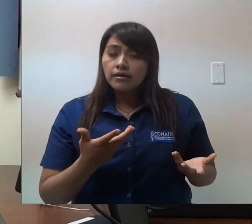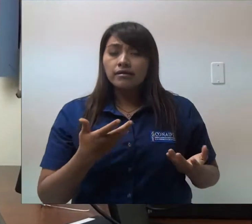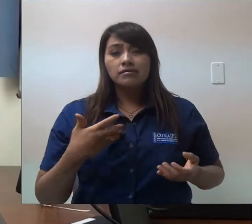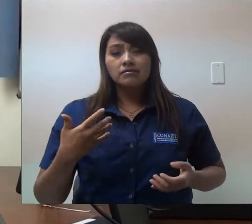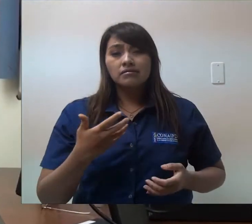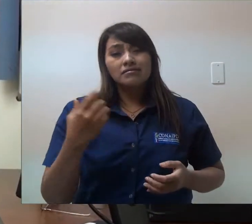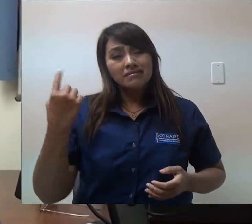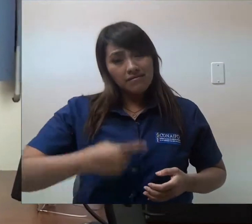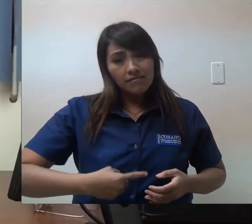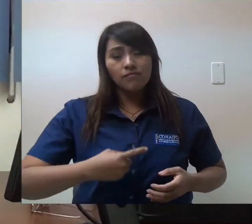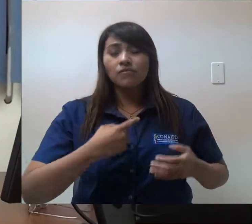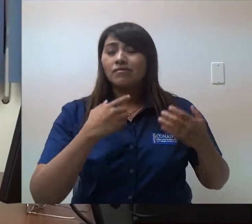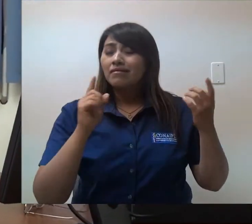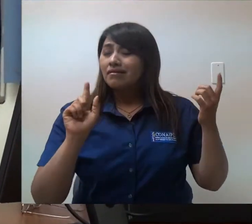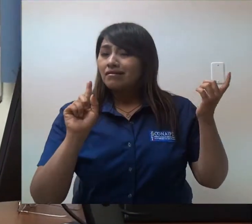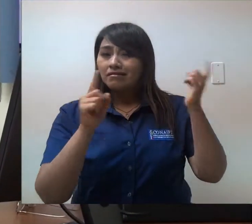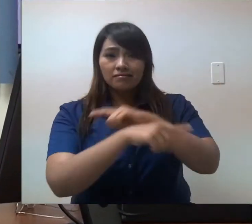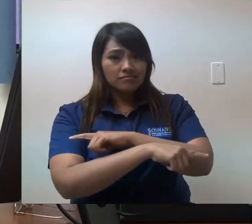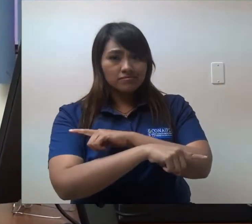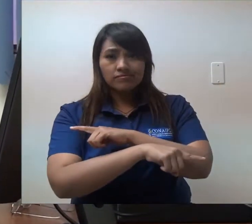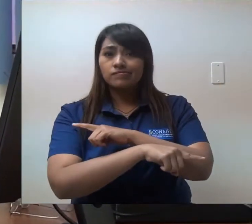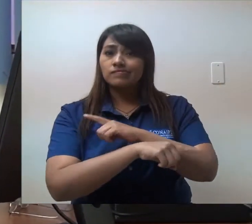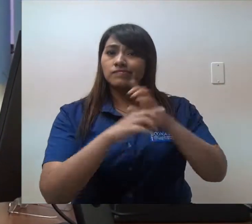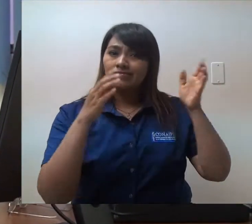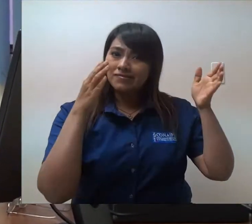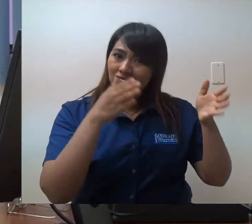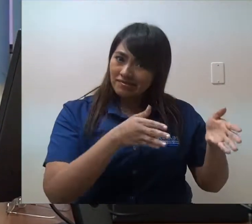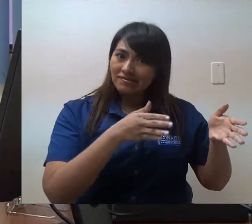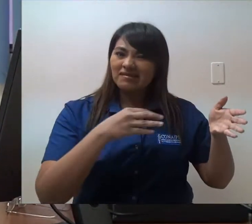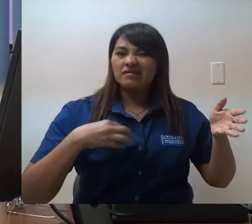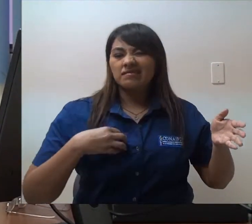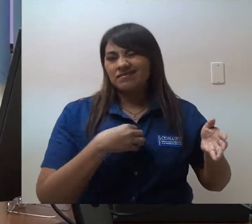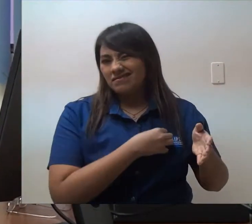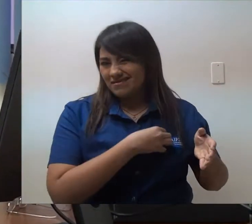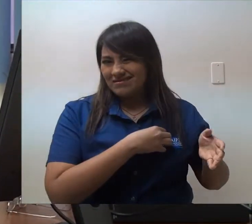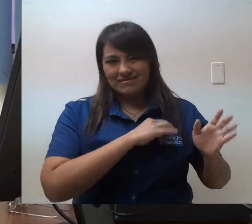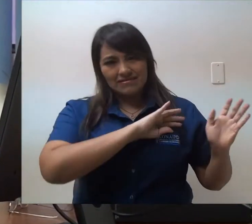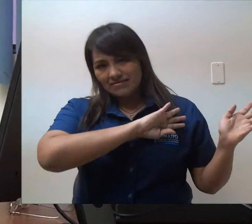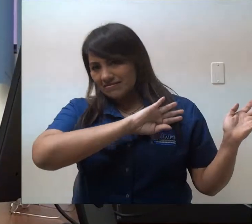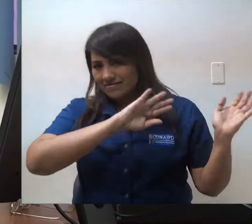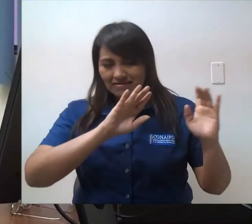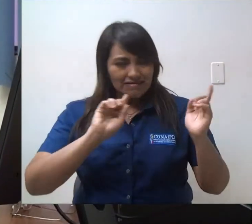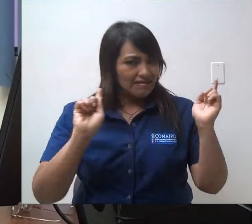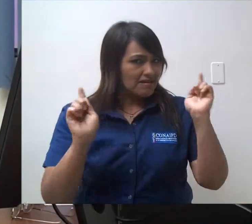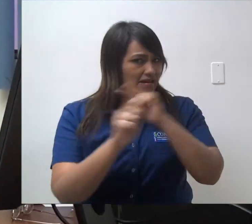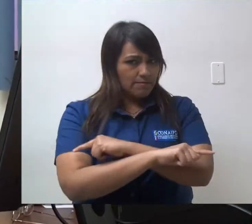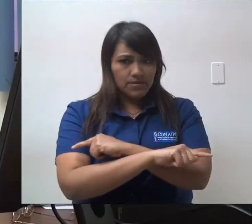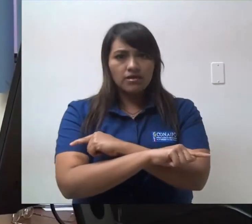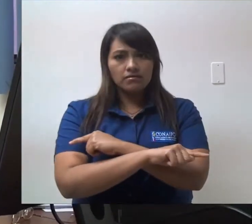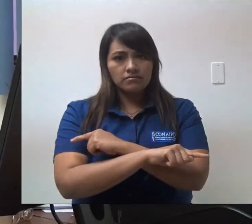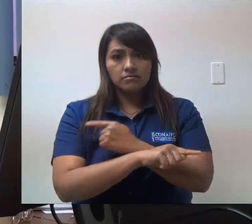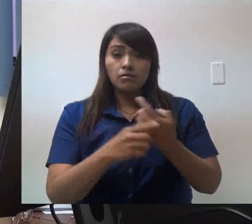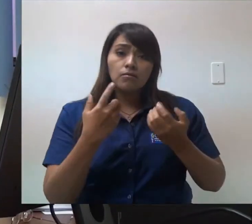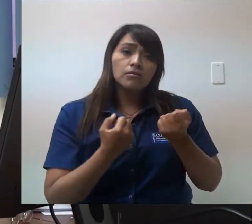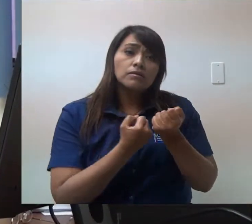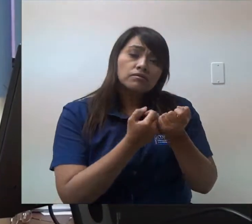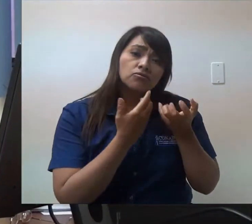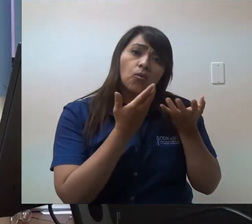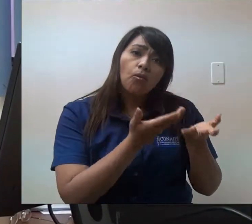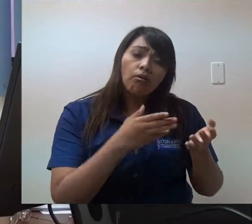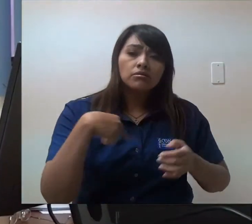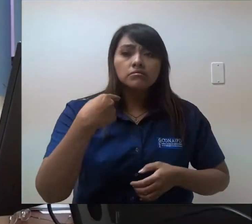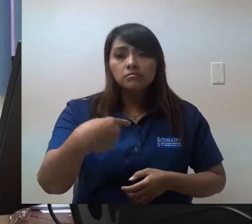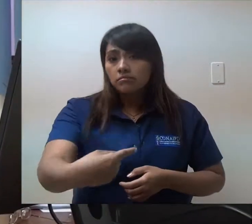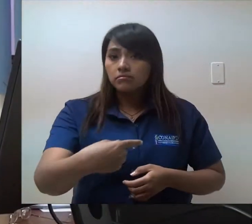Naciones Unidas nos está invitando a hacer un enfoque diferente que traslademos, que transitemos del enfoque médico y del